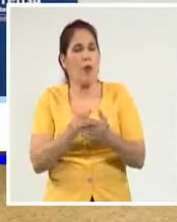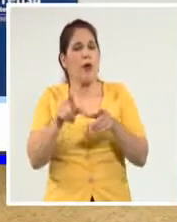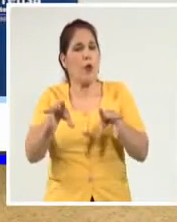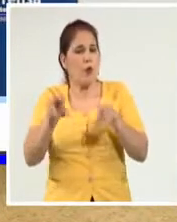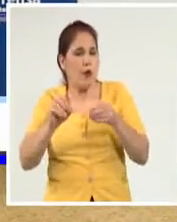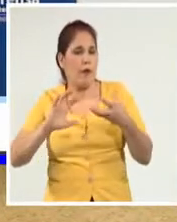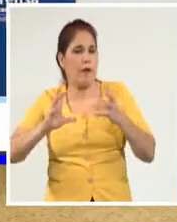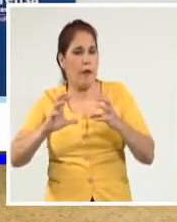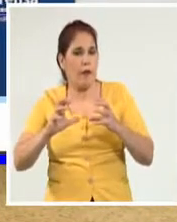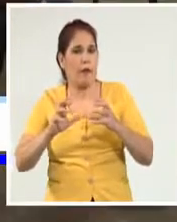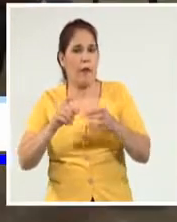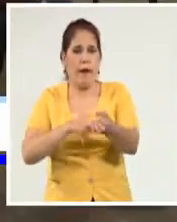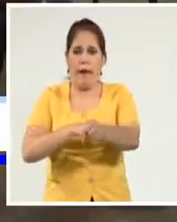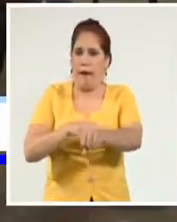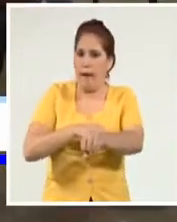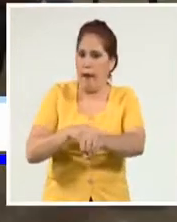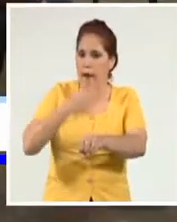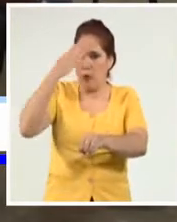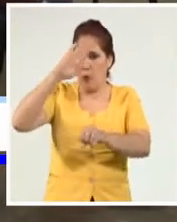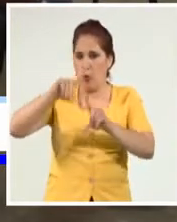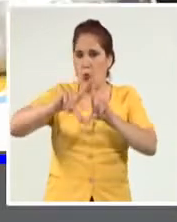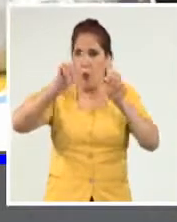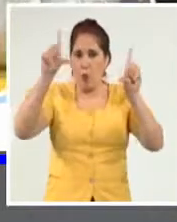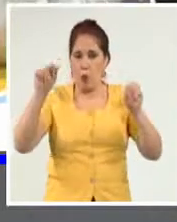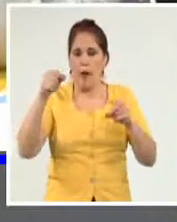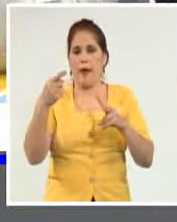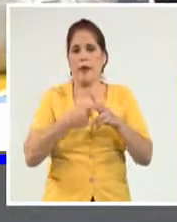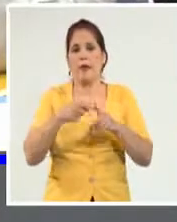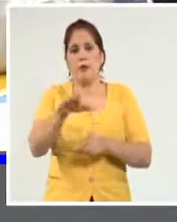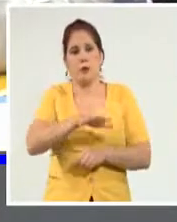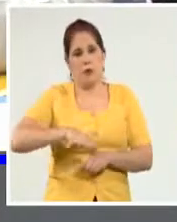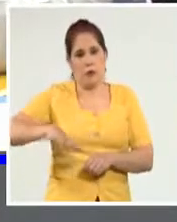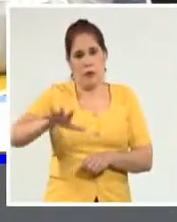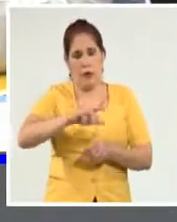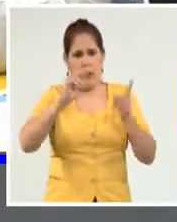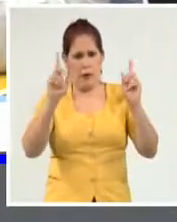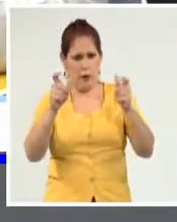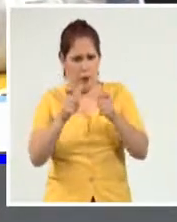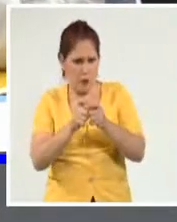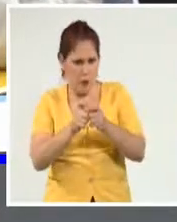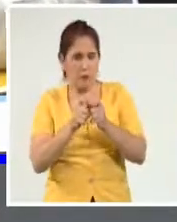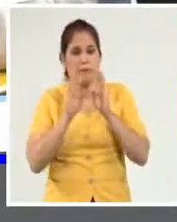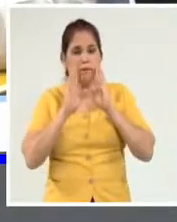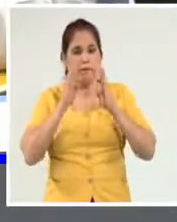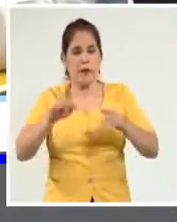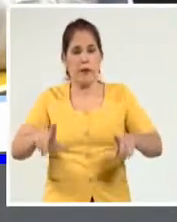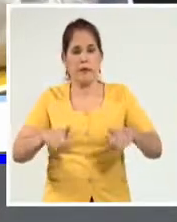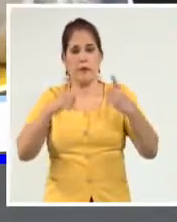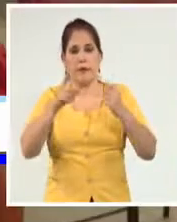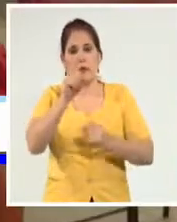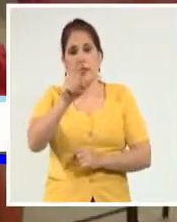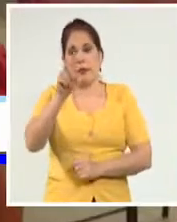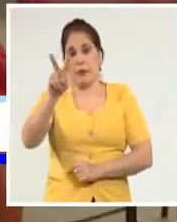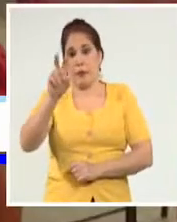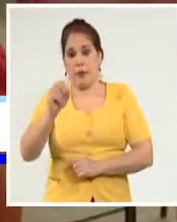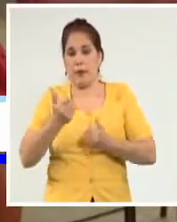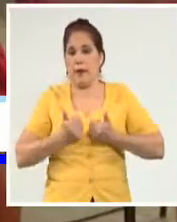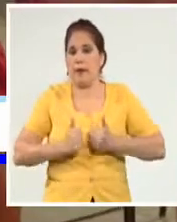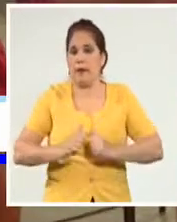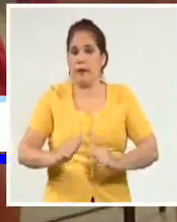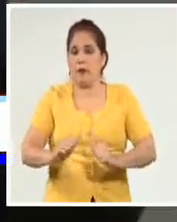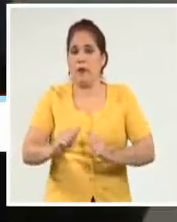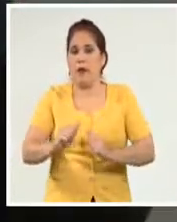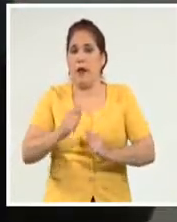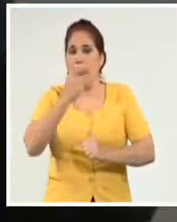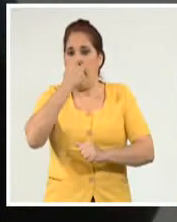relaciones entre raza, nación y sociedad en Cuba. Los encuentros estarán dedicados al aniversario 120 del natalicio del poeta